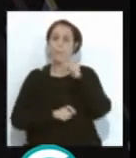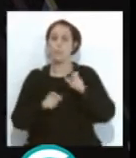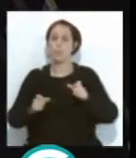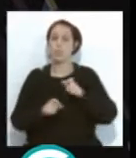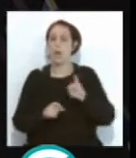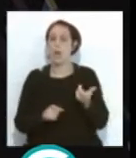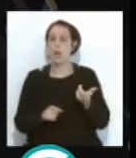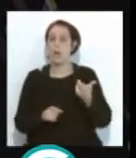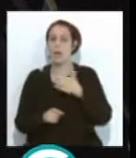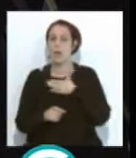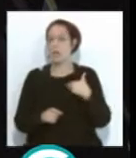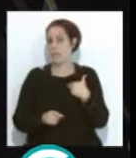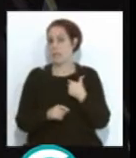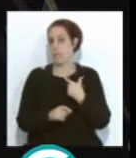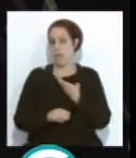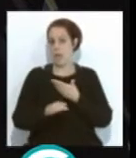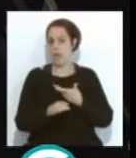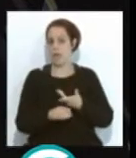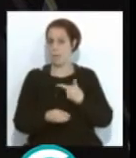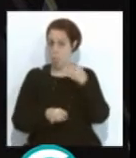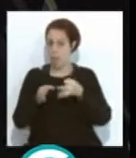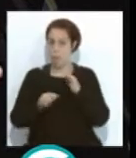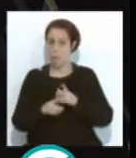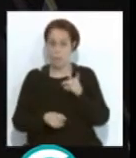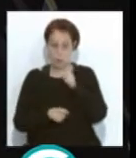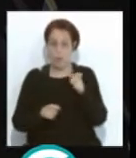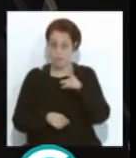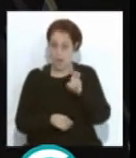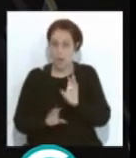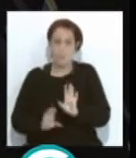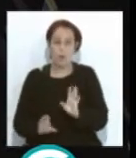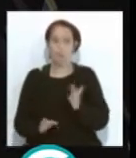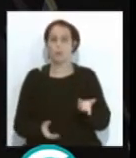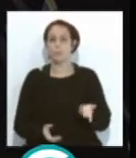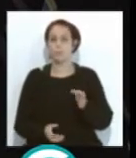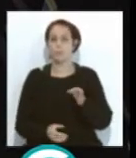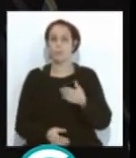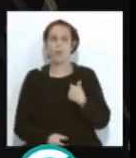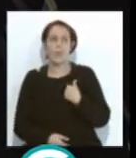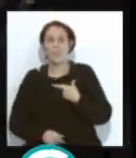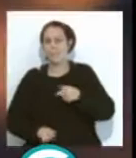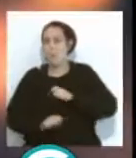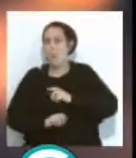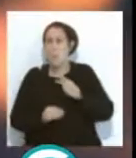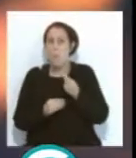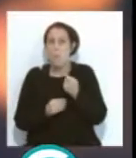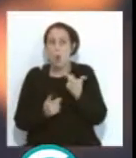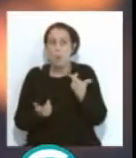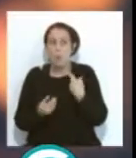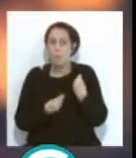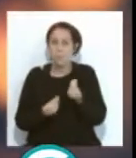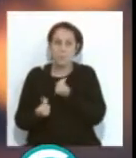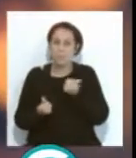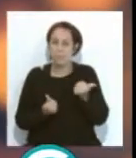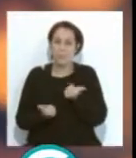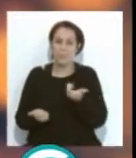ofreciéndose, que gente muy válida, evidentemente, en algunos casos, pero que es verdad, que ya si tú... no te lleva a ti, te da un poco como de reparo, te escama el